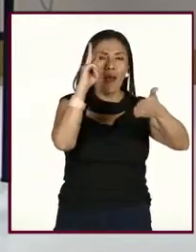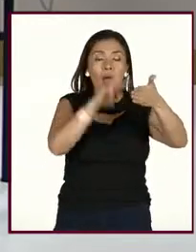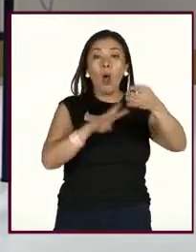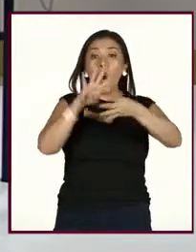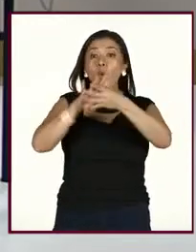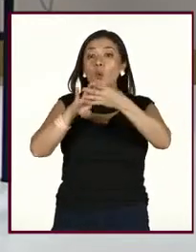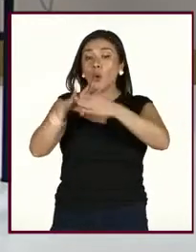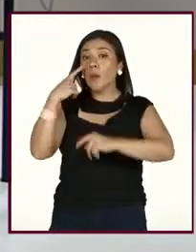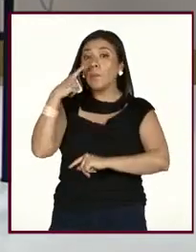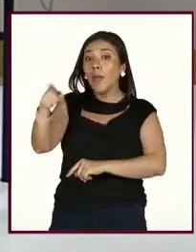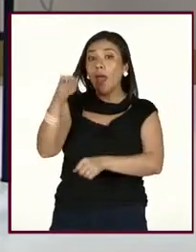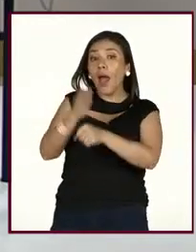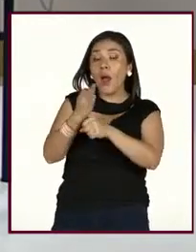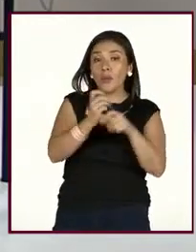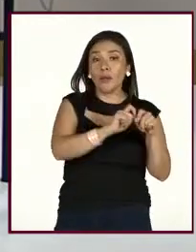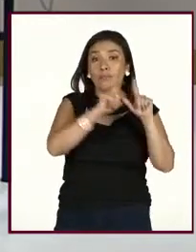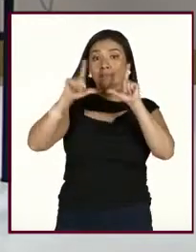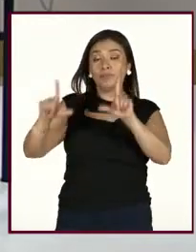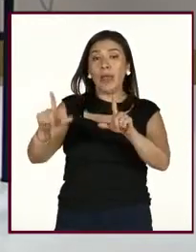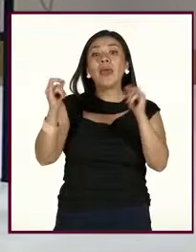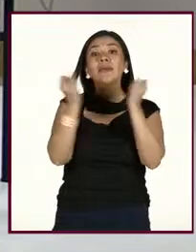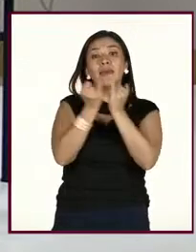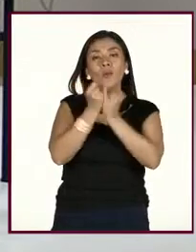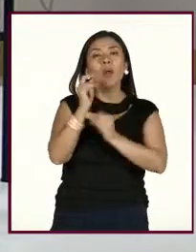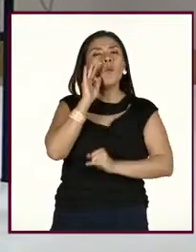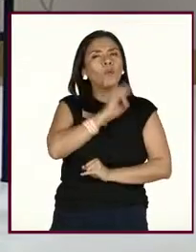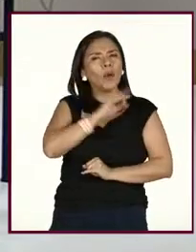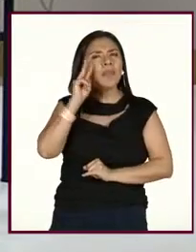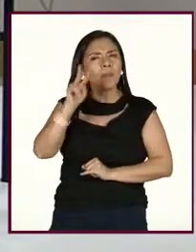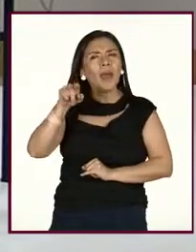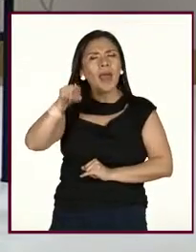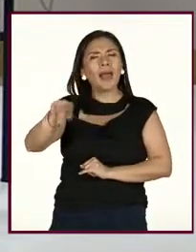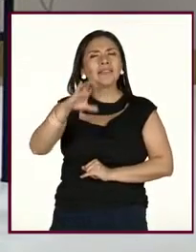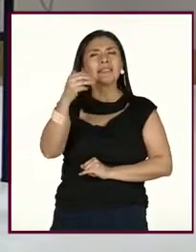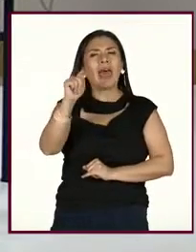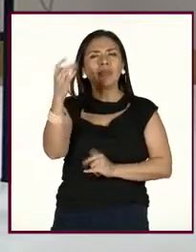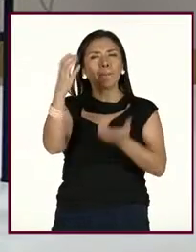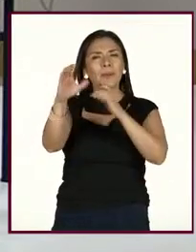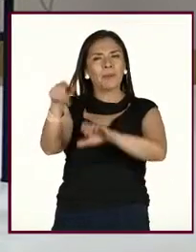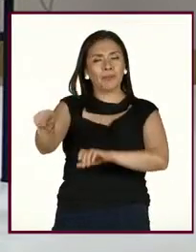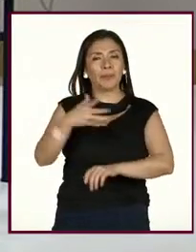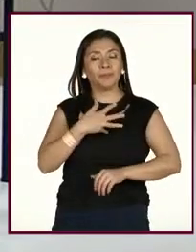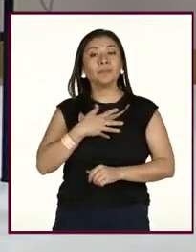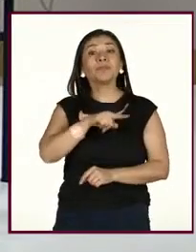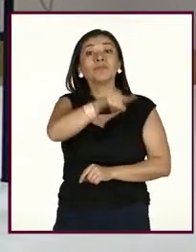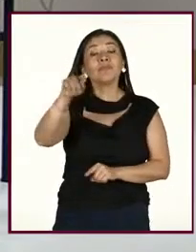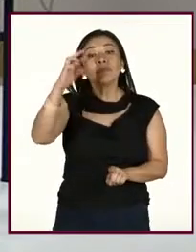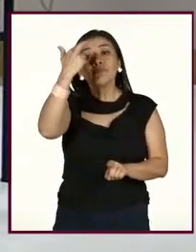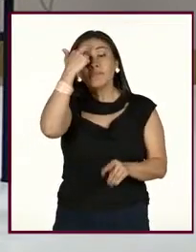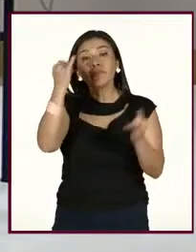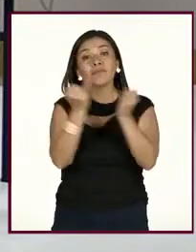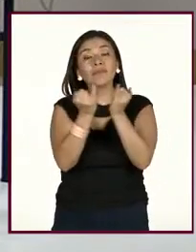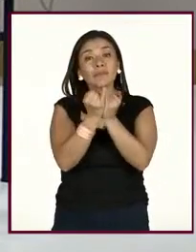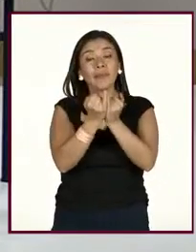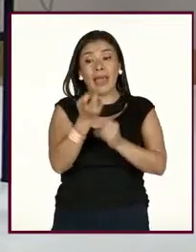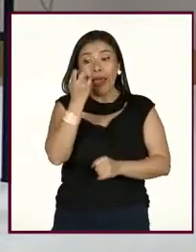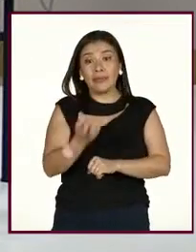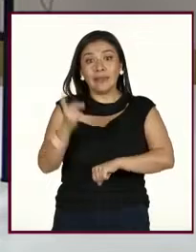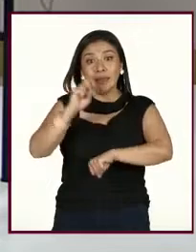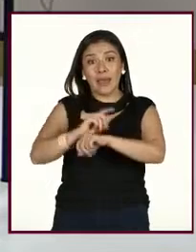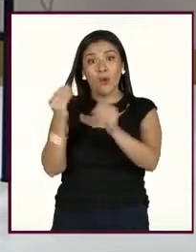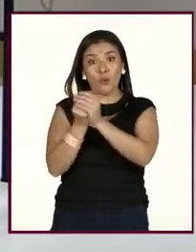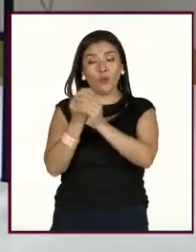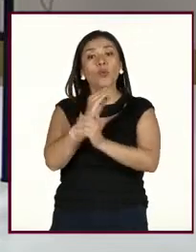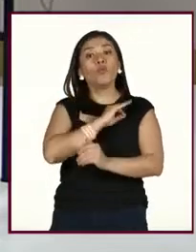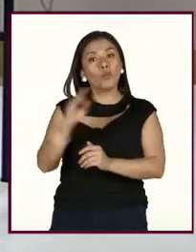código QR va a aparecer en su pantalla y también lo localizan en el chat de comentarios. Y les recuerdo también que para este seminario